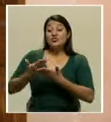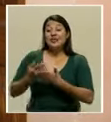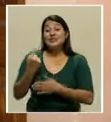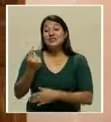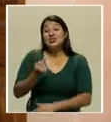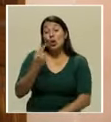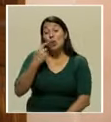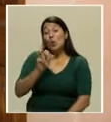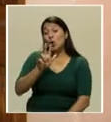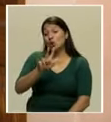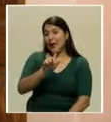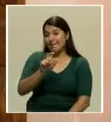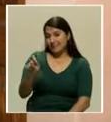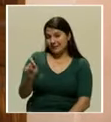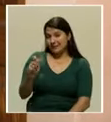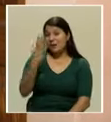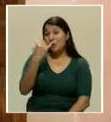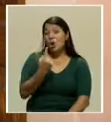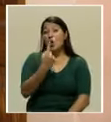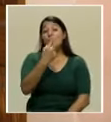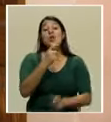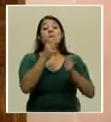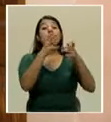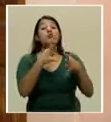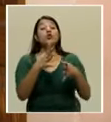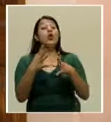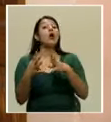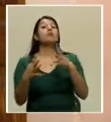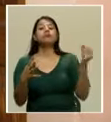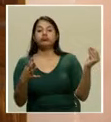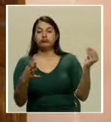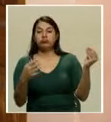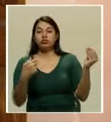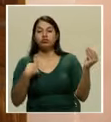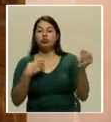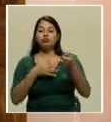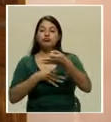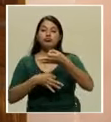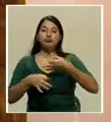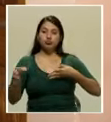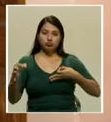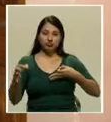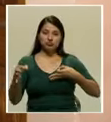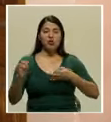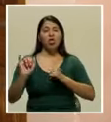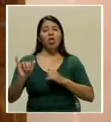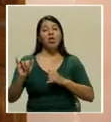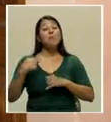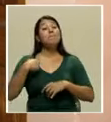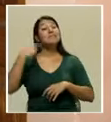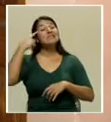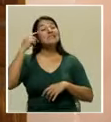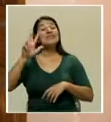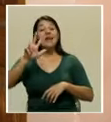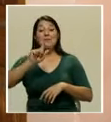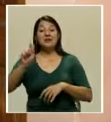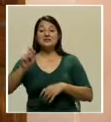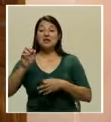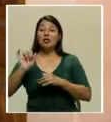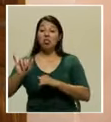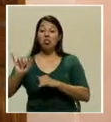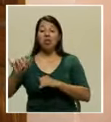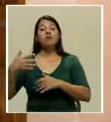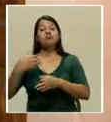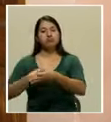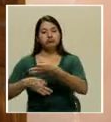a sustituir a una profesora, pero pasé treinta años, donde no he tenido el